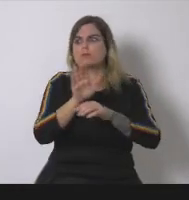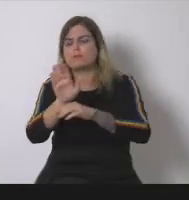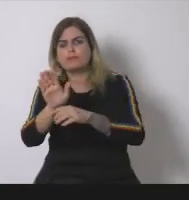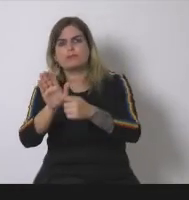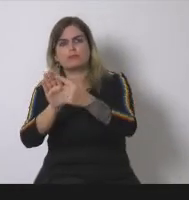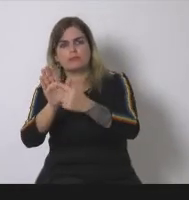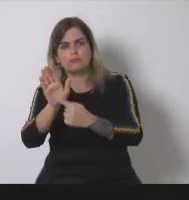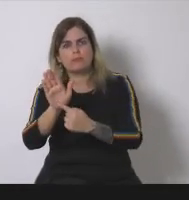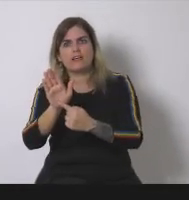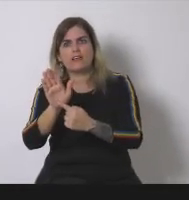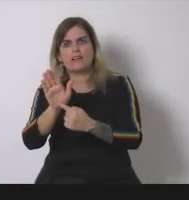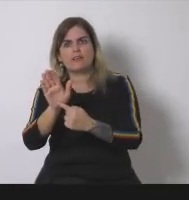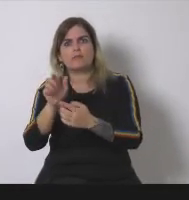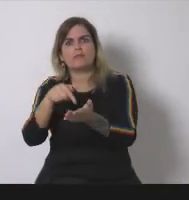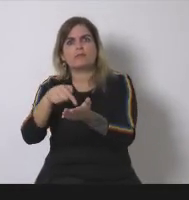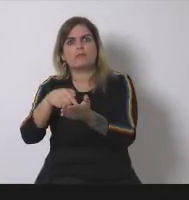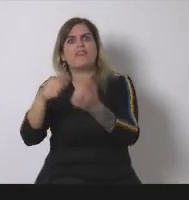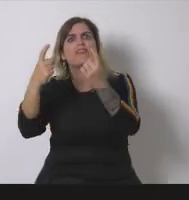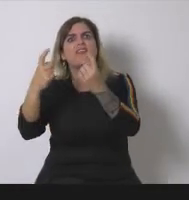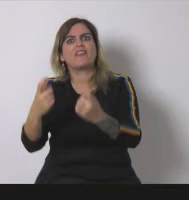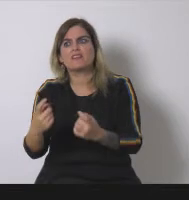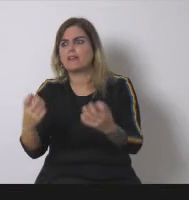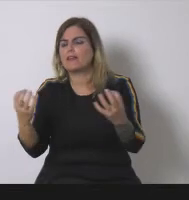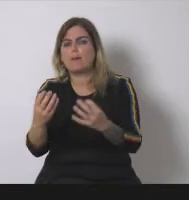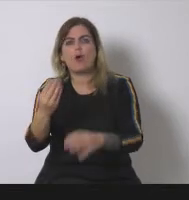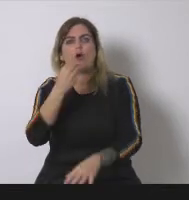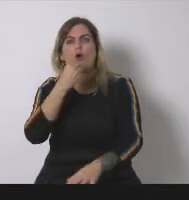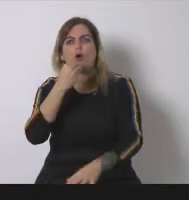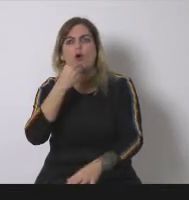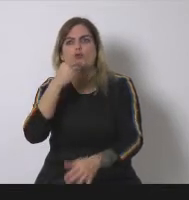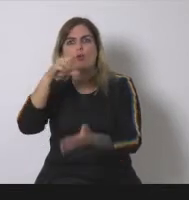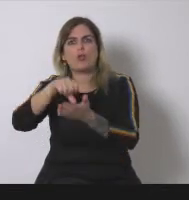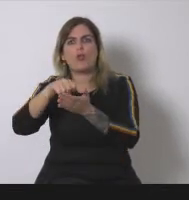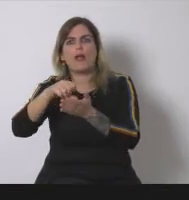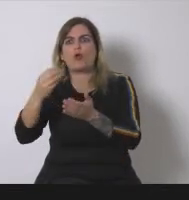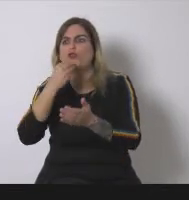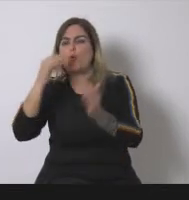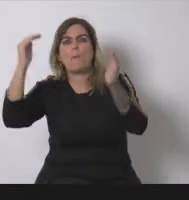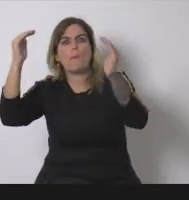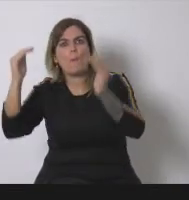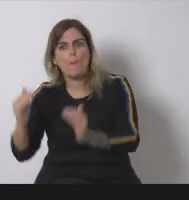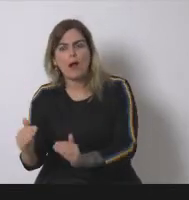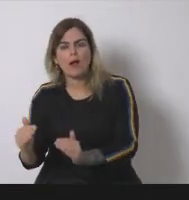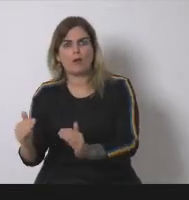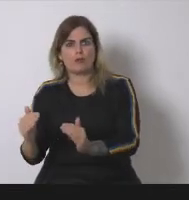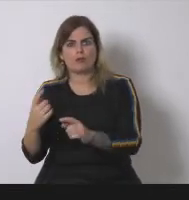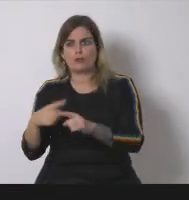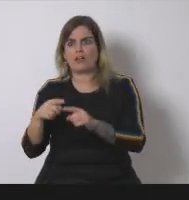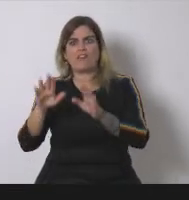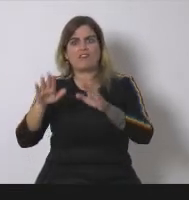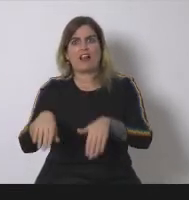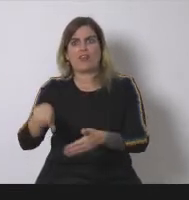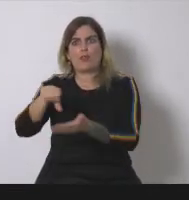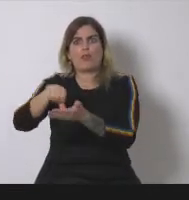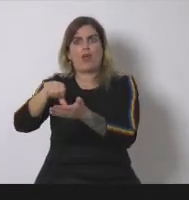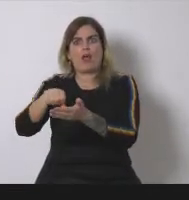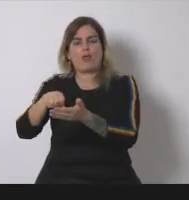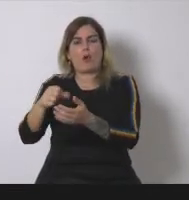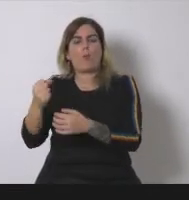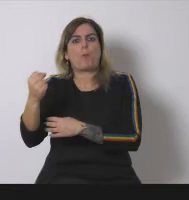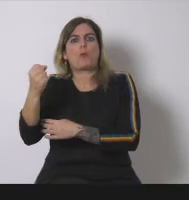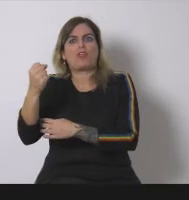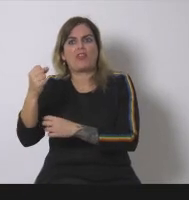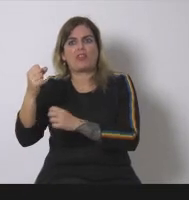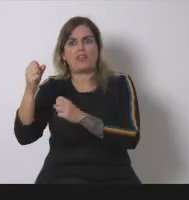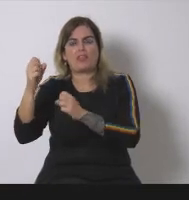necesidad de una disminución de consum en ciudades porque la potencia instalada que calgui en